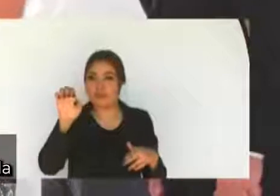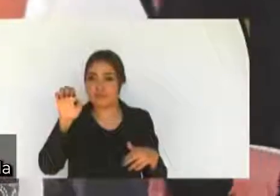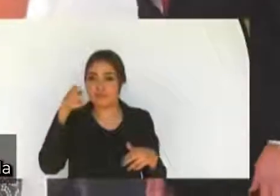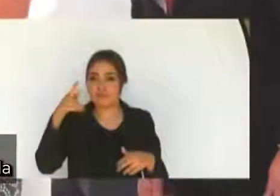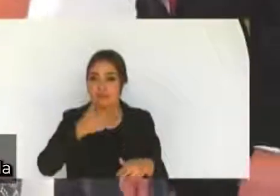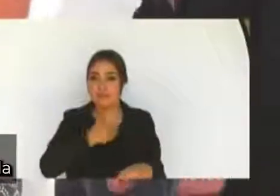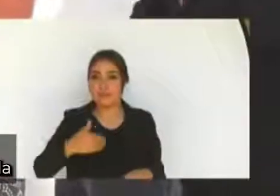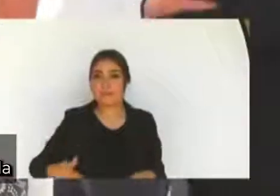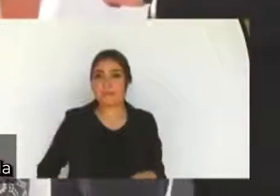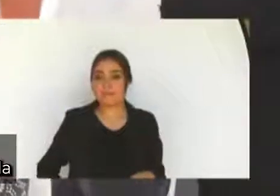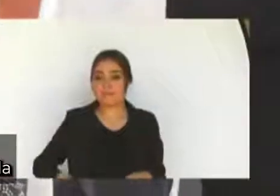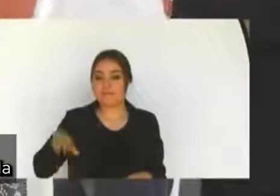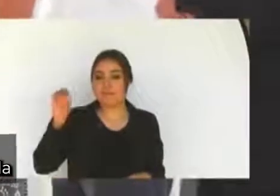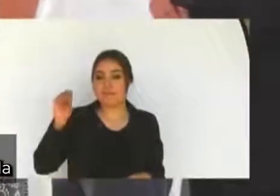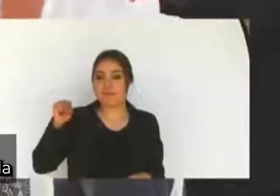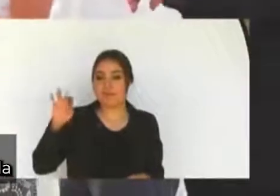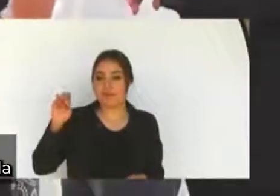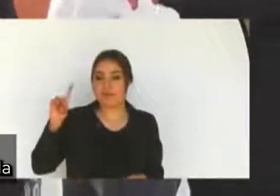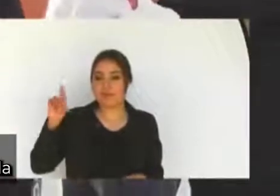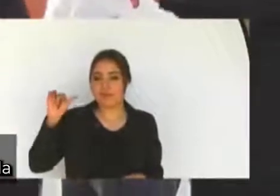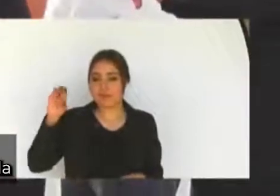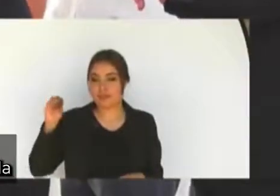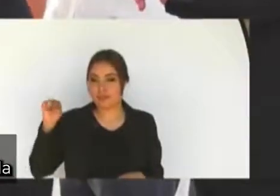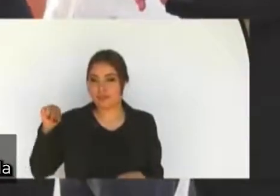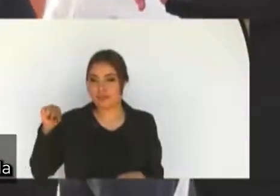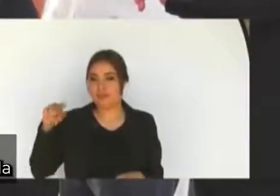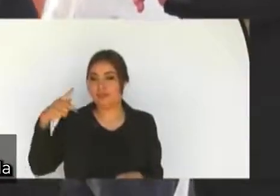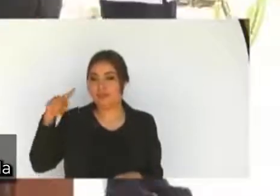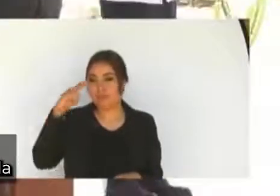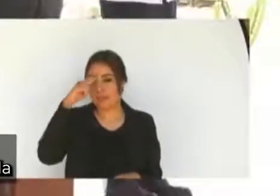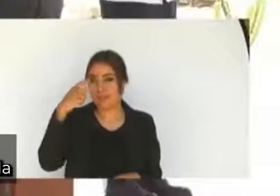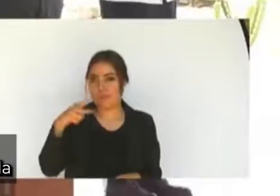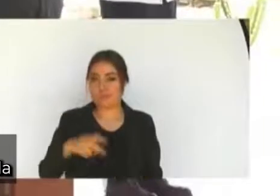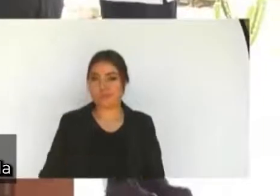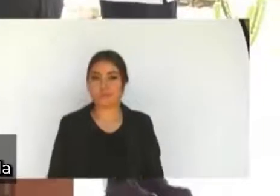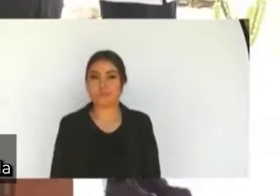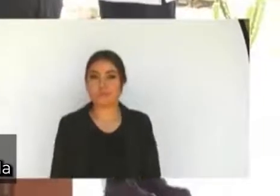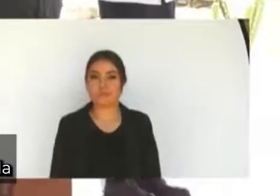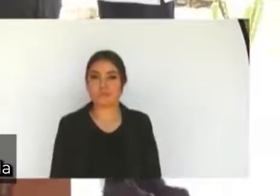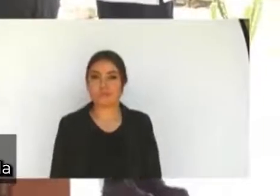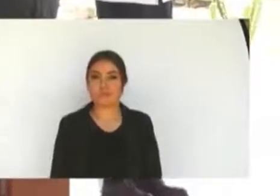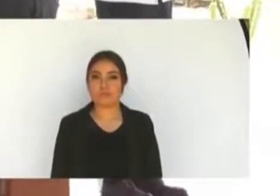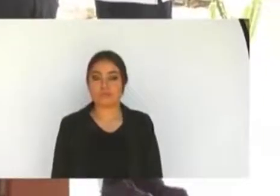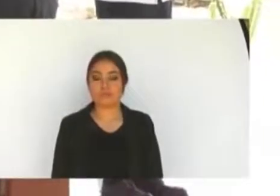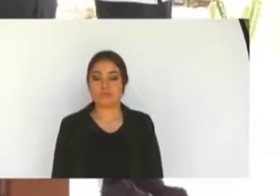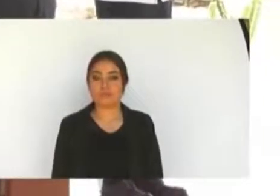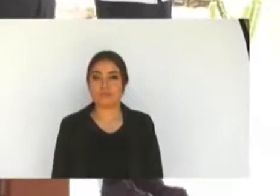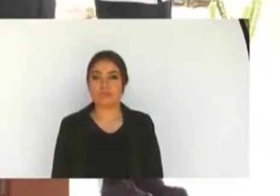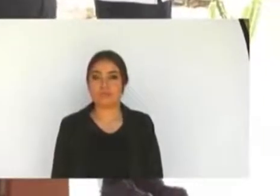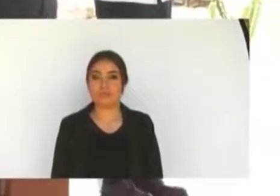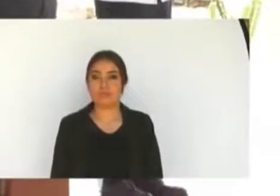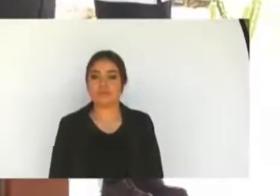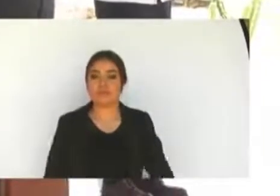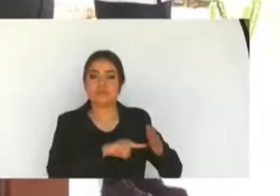Todos, todos conocemos el tamaño del reto, todos conocemos de lo que habla la Organización Mundial de la Salud